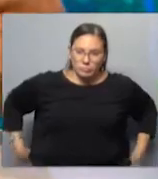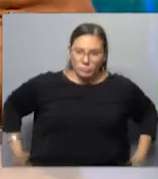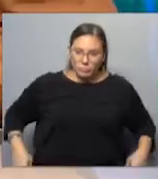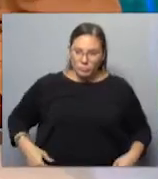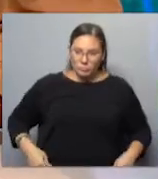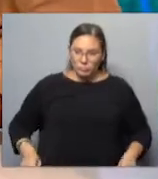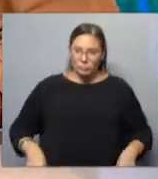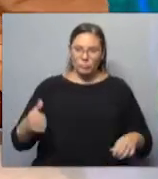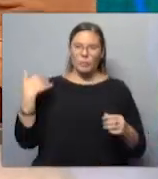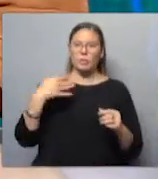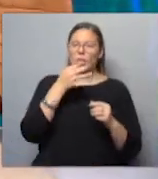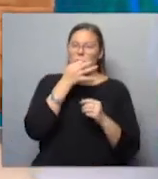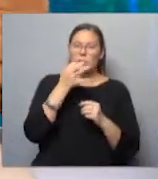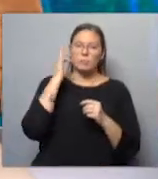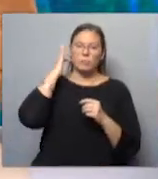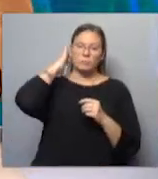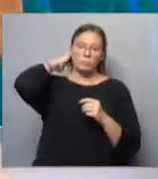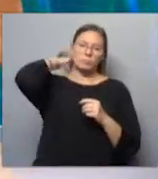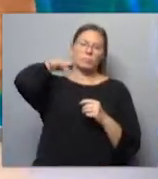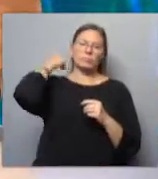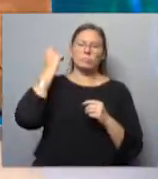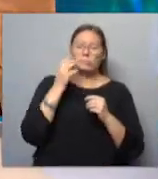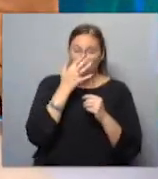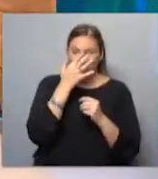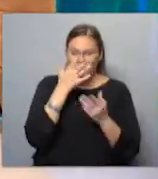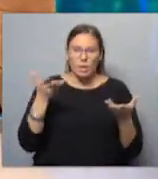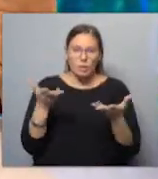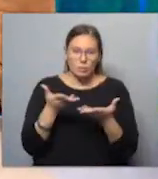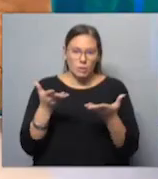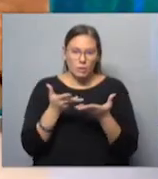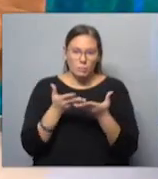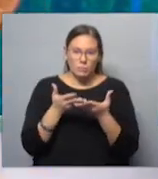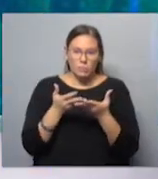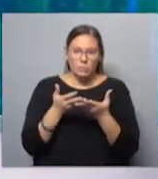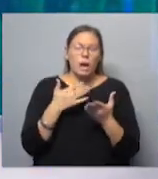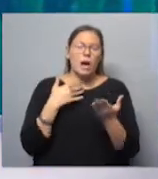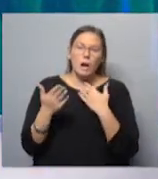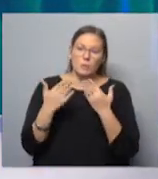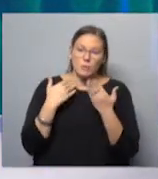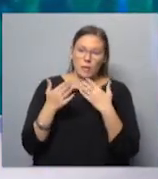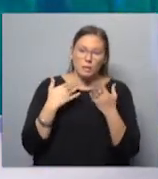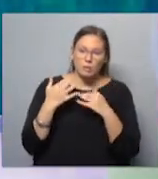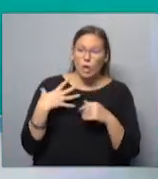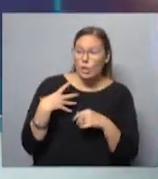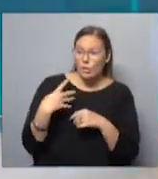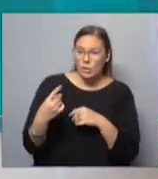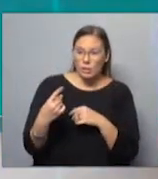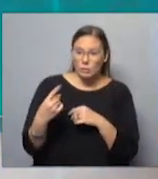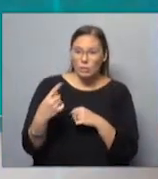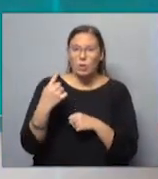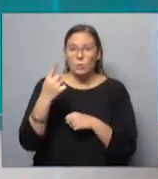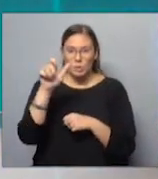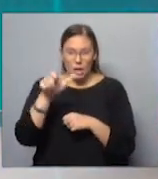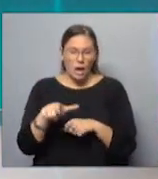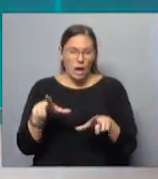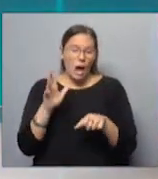Y bueno, como decíamos al principio del programa, ahora vamos a estar conversando con uno de los directores y con una de